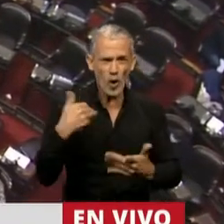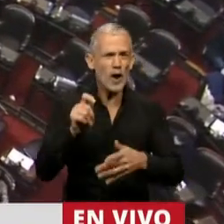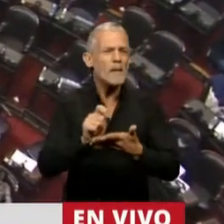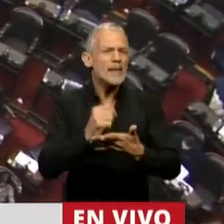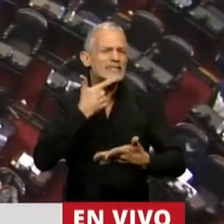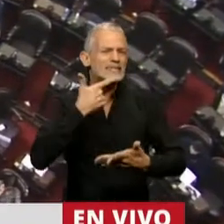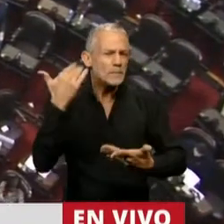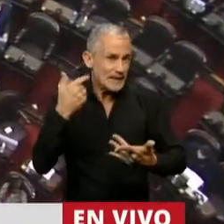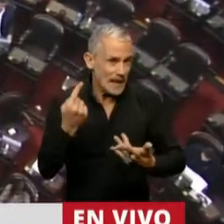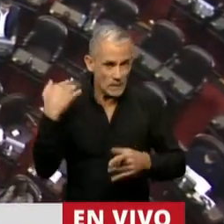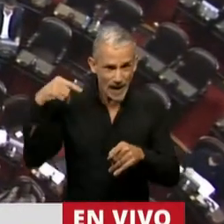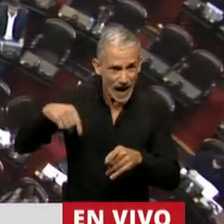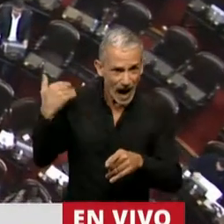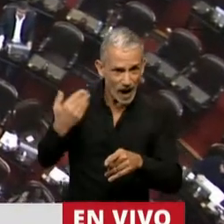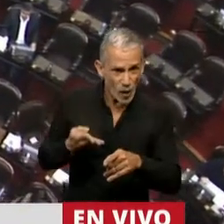de septiembre,